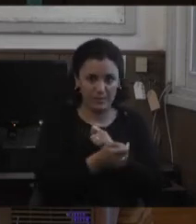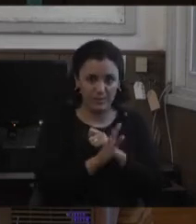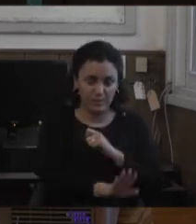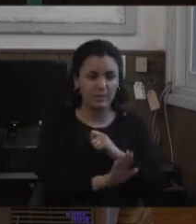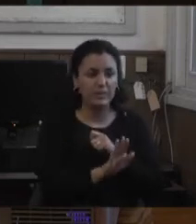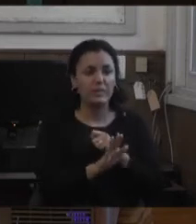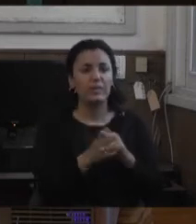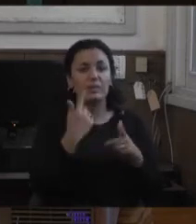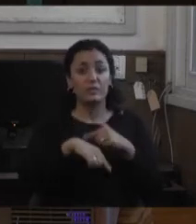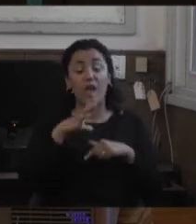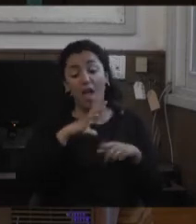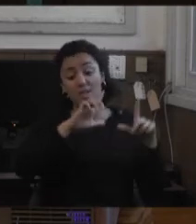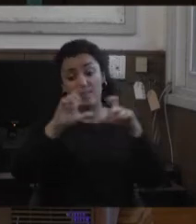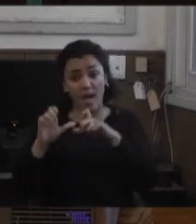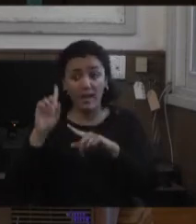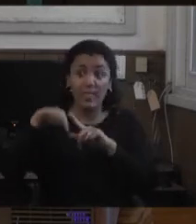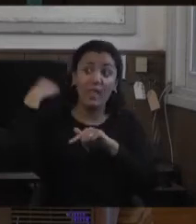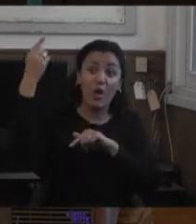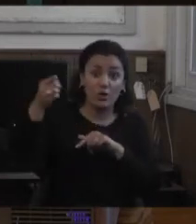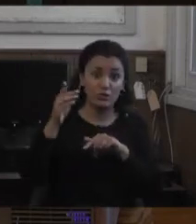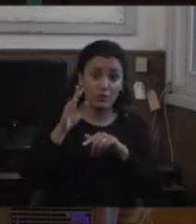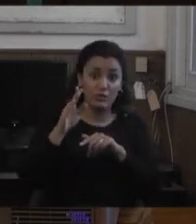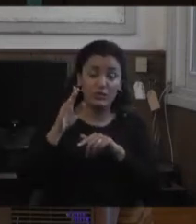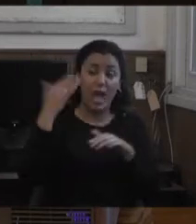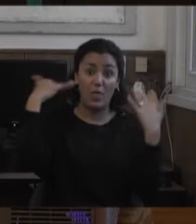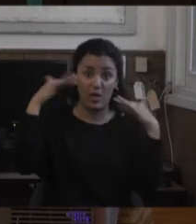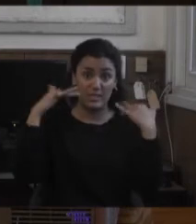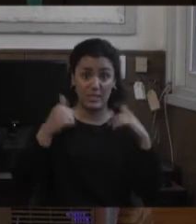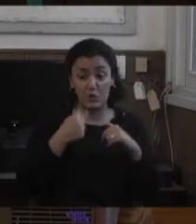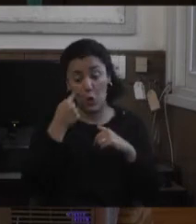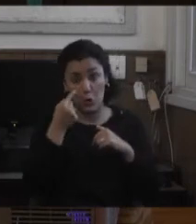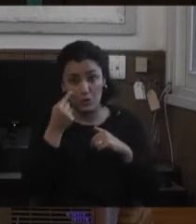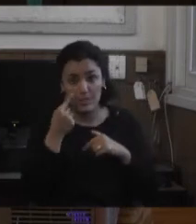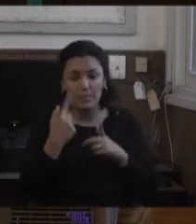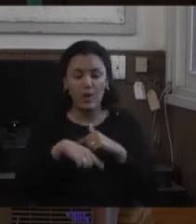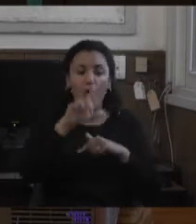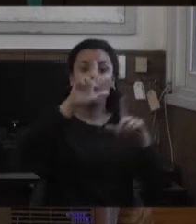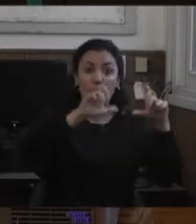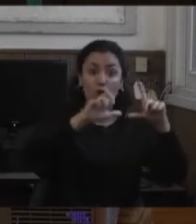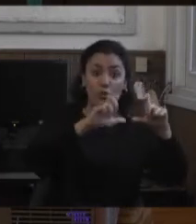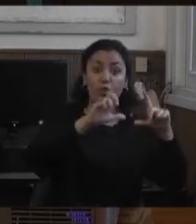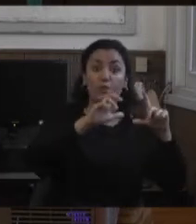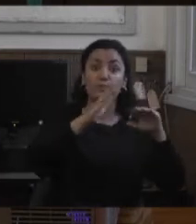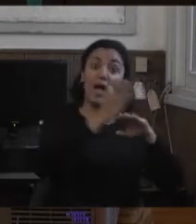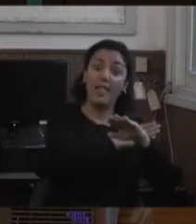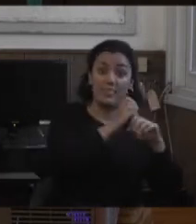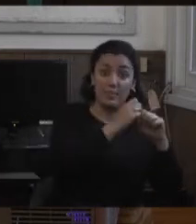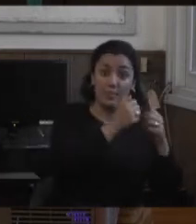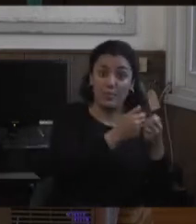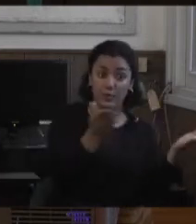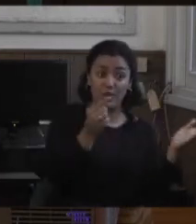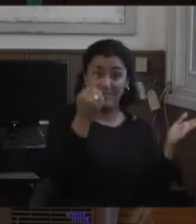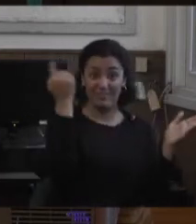otros chicos que los conocí en la adolescencia pero hay un dato importante en la foto que les mostré de Chapalmalal que sería